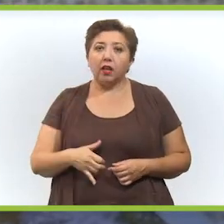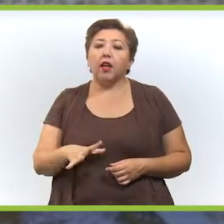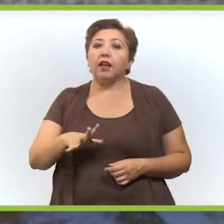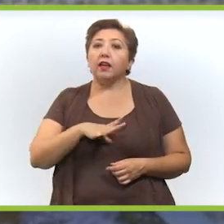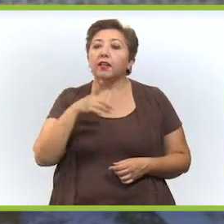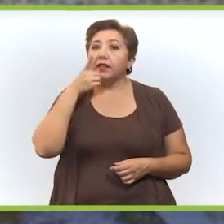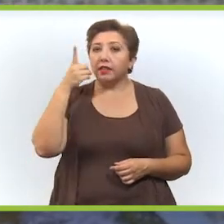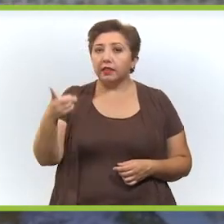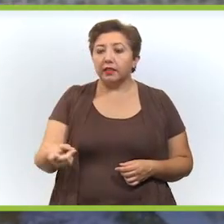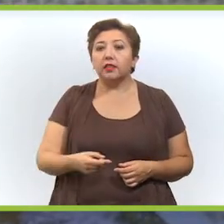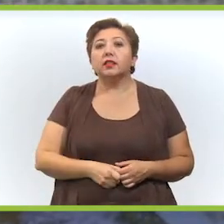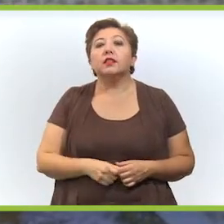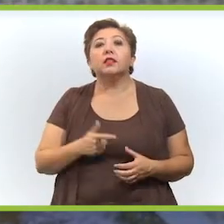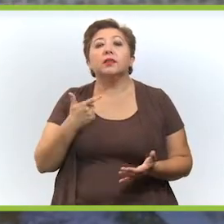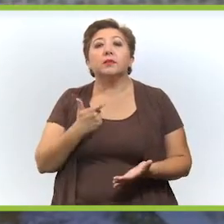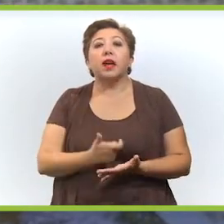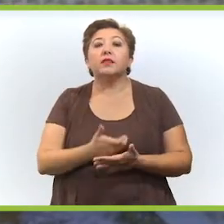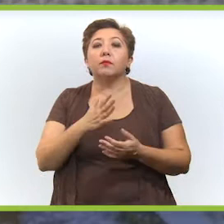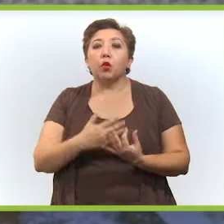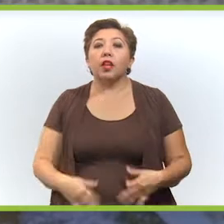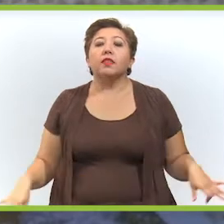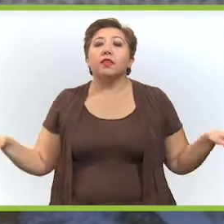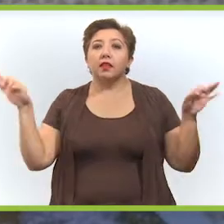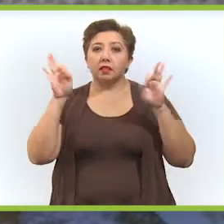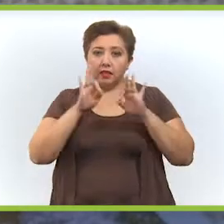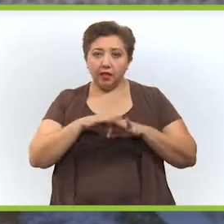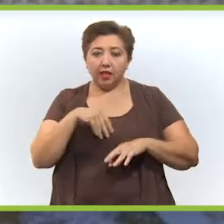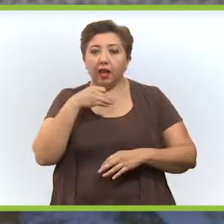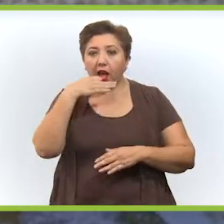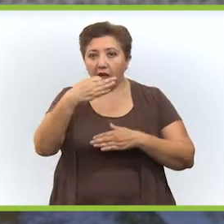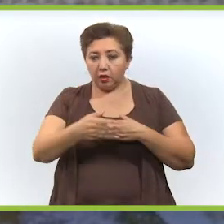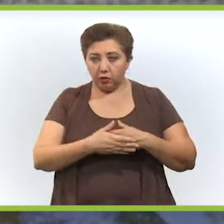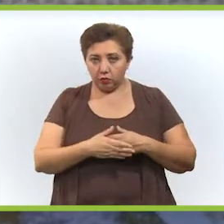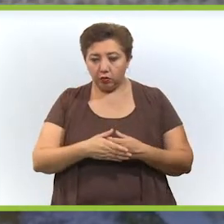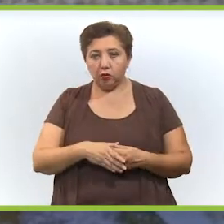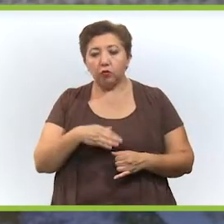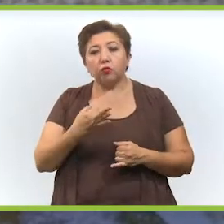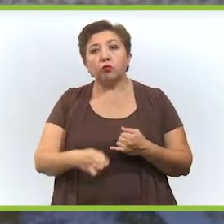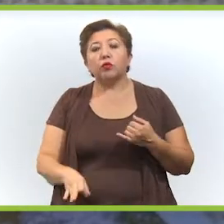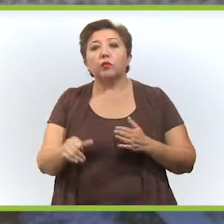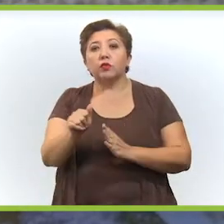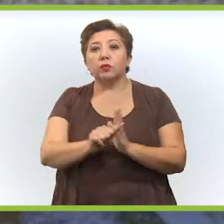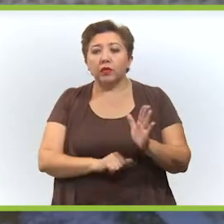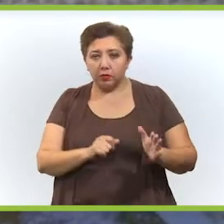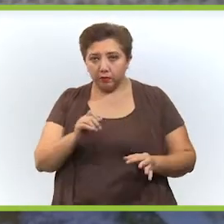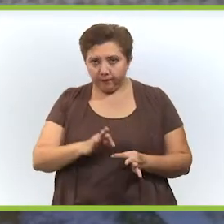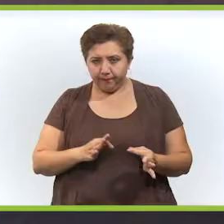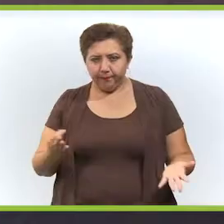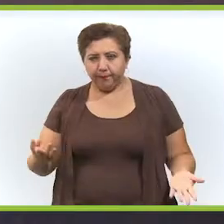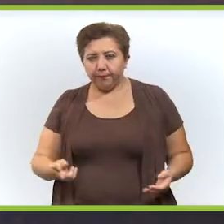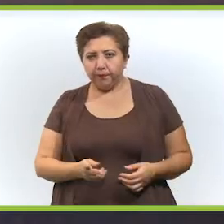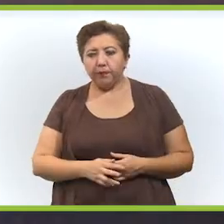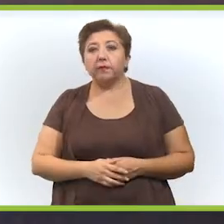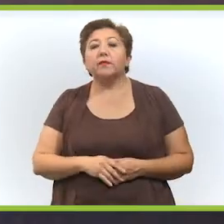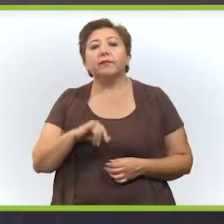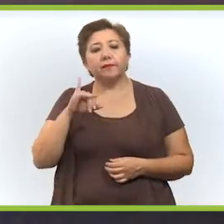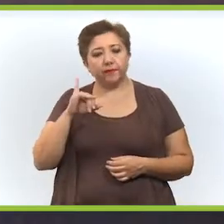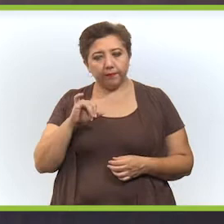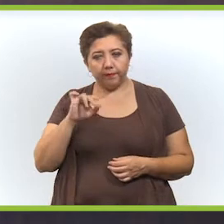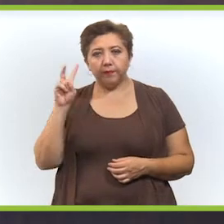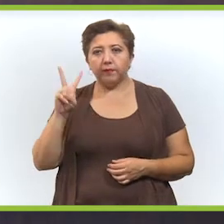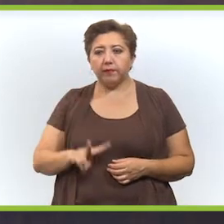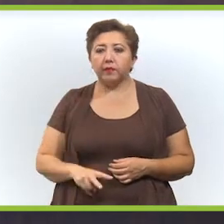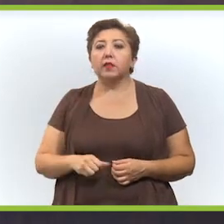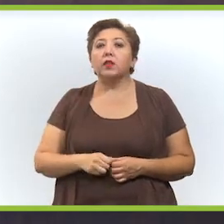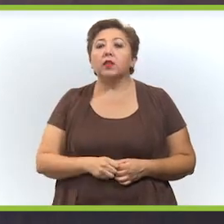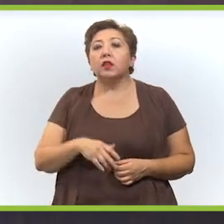que hay que decir, han sido de las inversiones más importantes anunciadas los últimos meses. ¿Es correcto? Así es. La verdad es